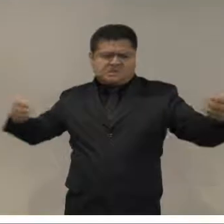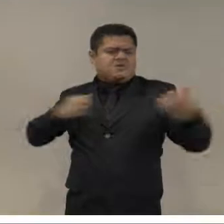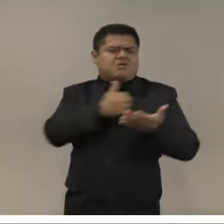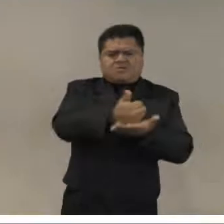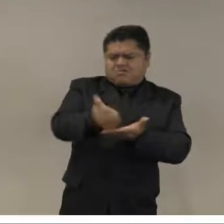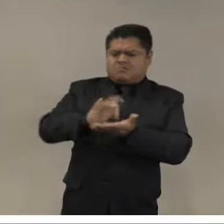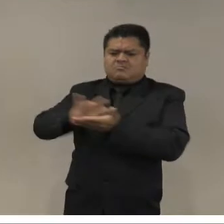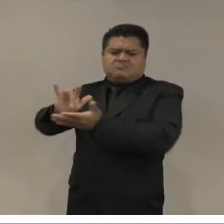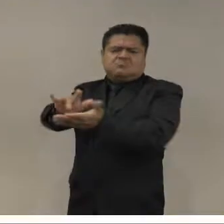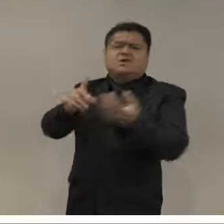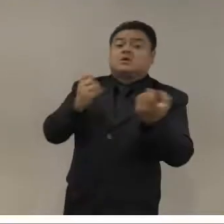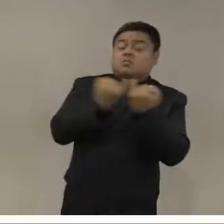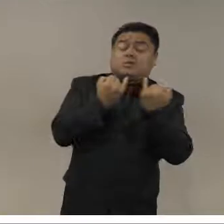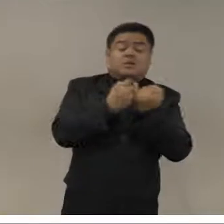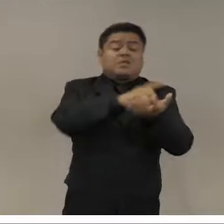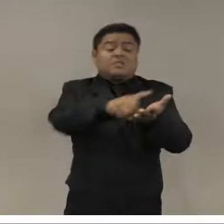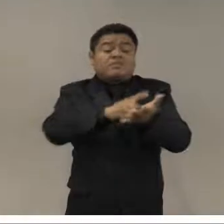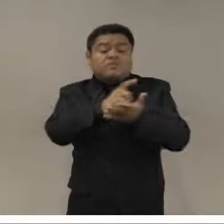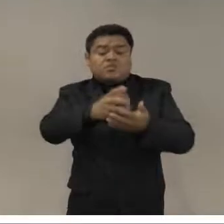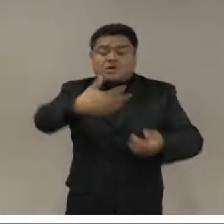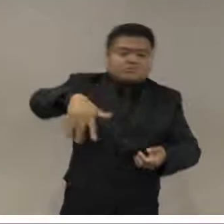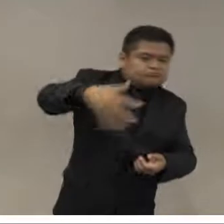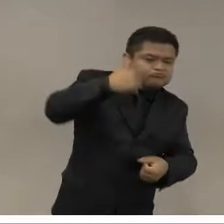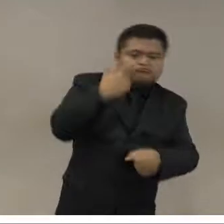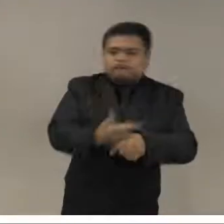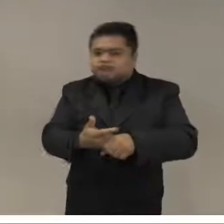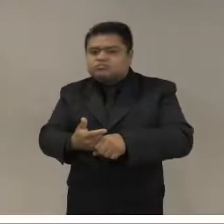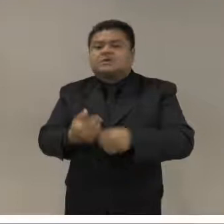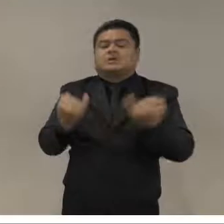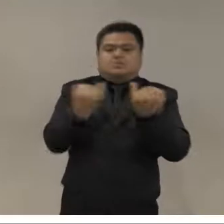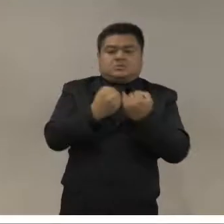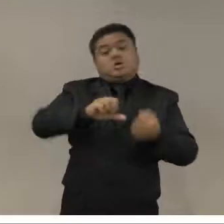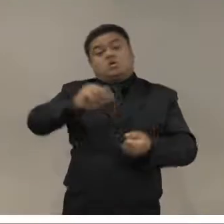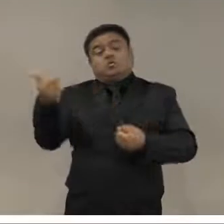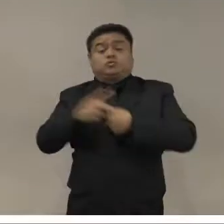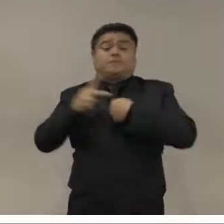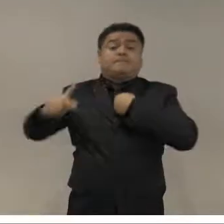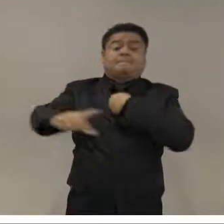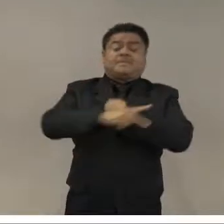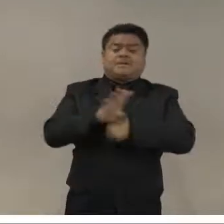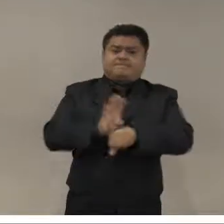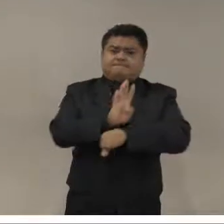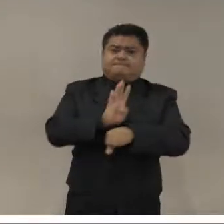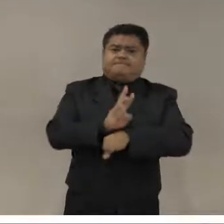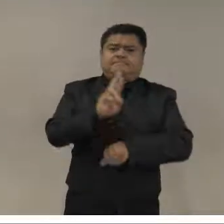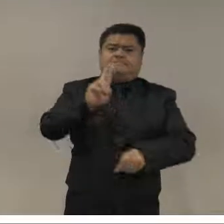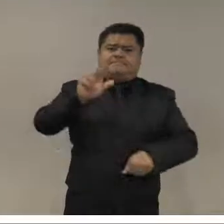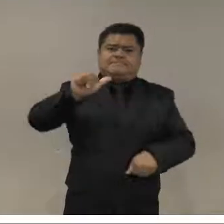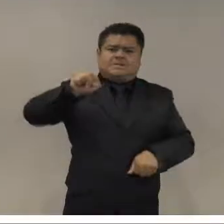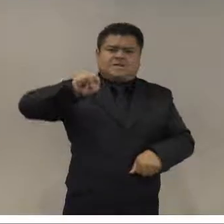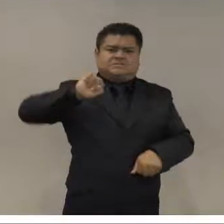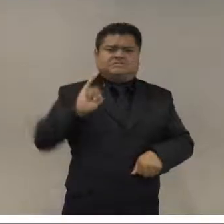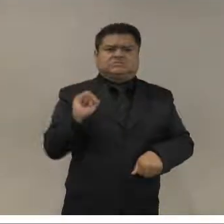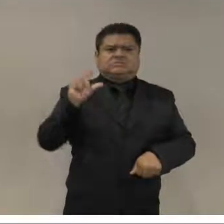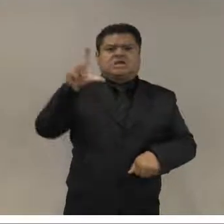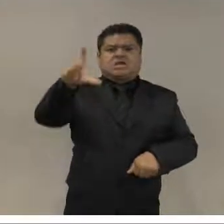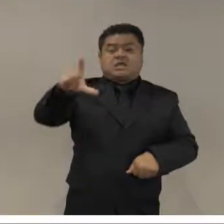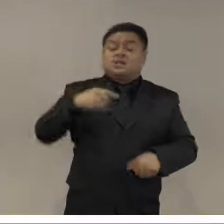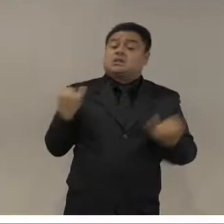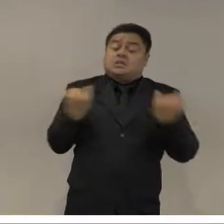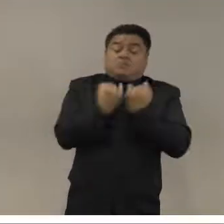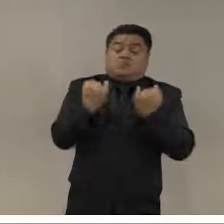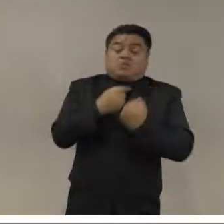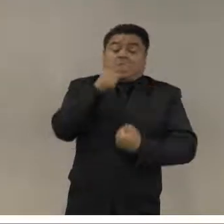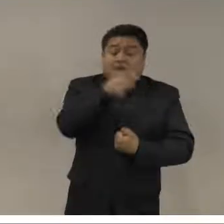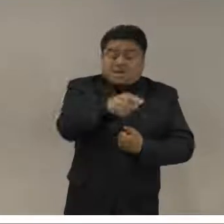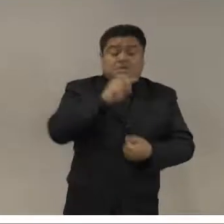apoyando. En Brasil es algo fuerte y tenaz. Un incremento enorme en el rol interno de los militares.